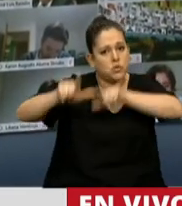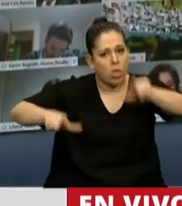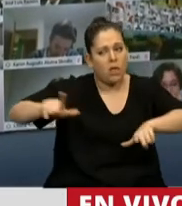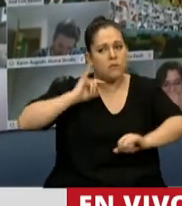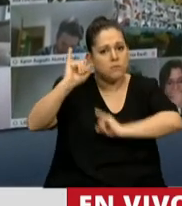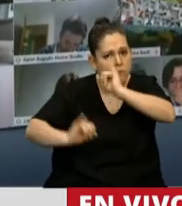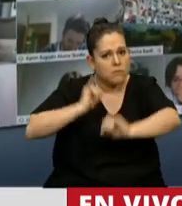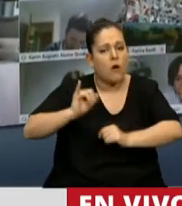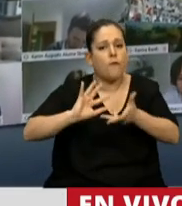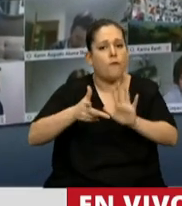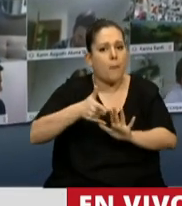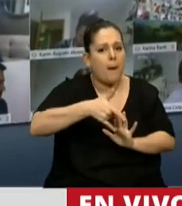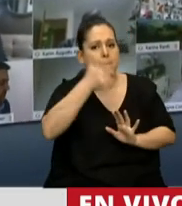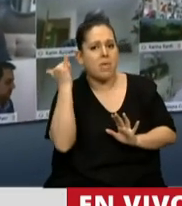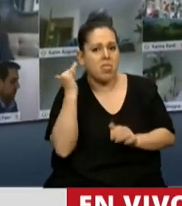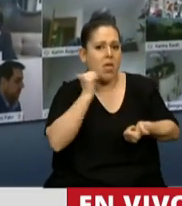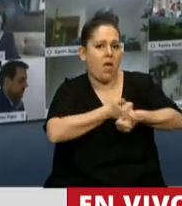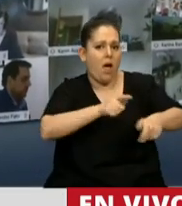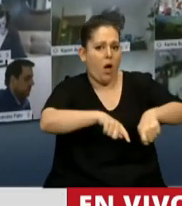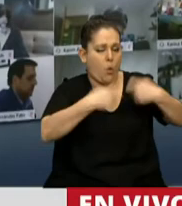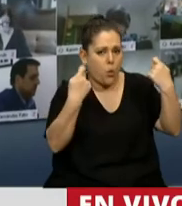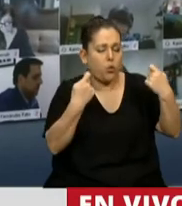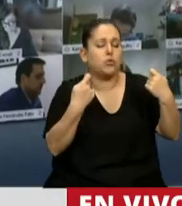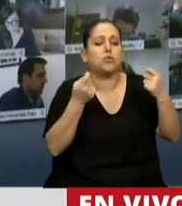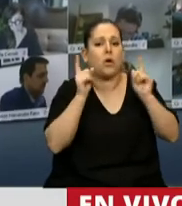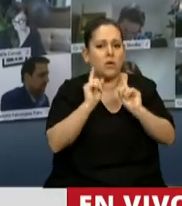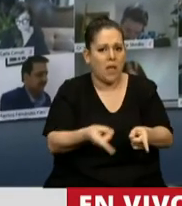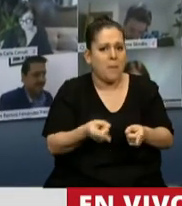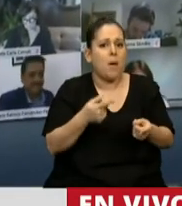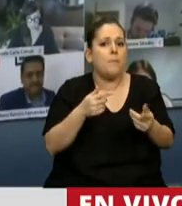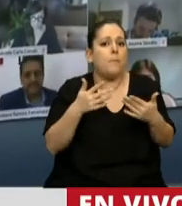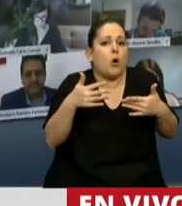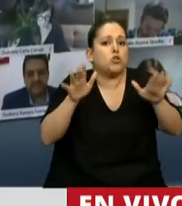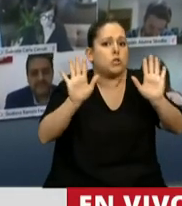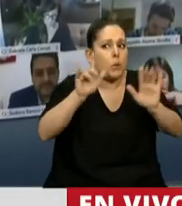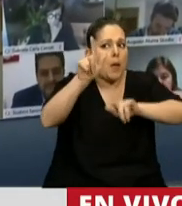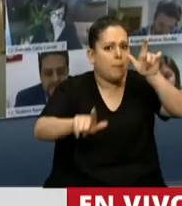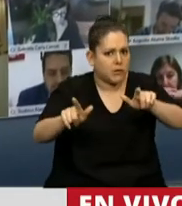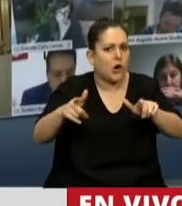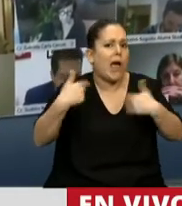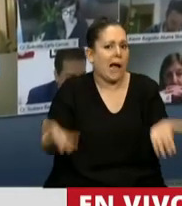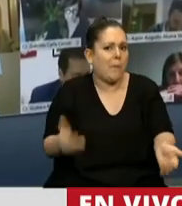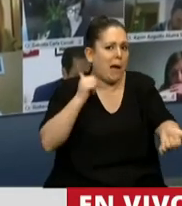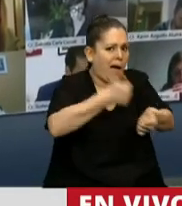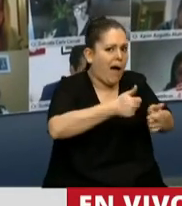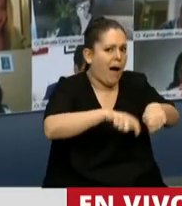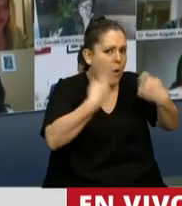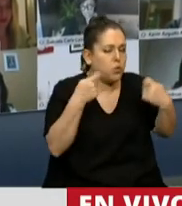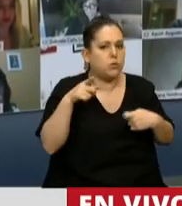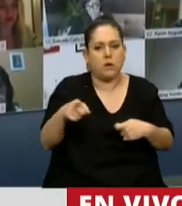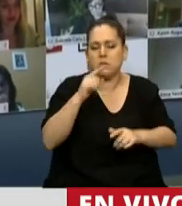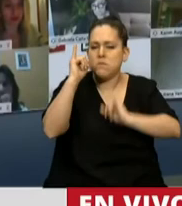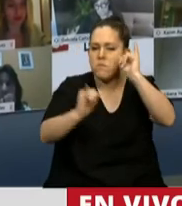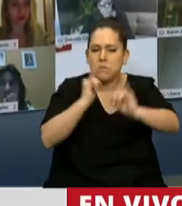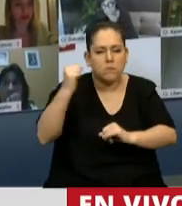mecanismos de detección del abuso infantil e incluso de posibles agresores sexuales, es un instrumento clave